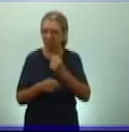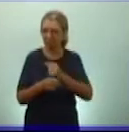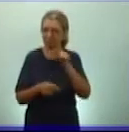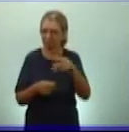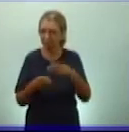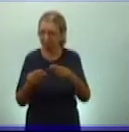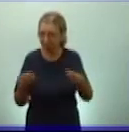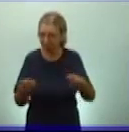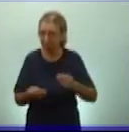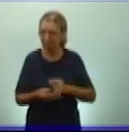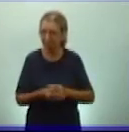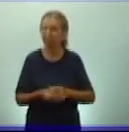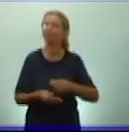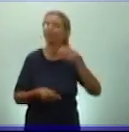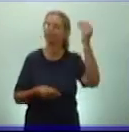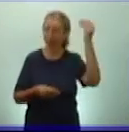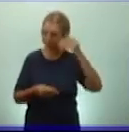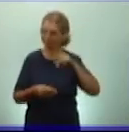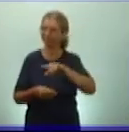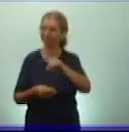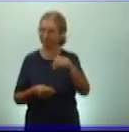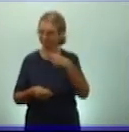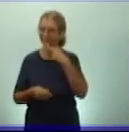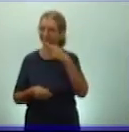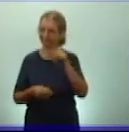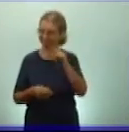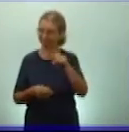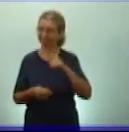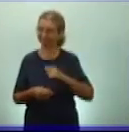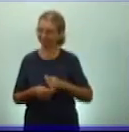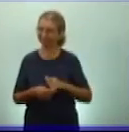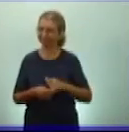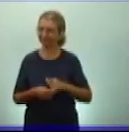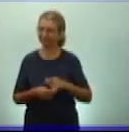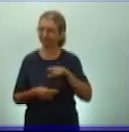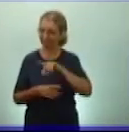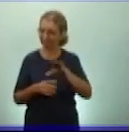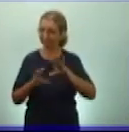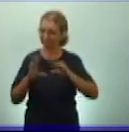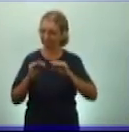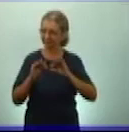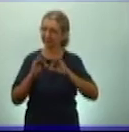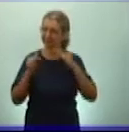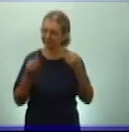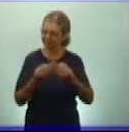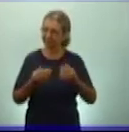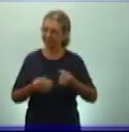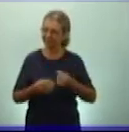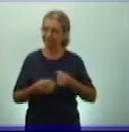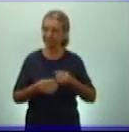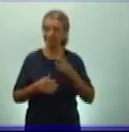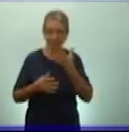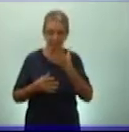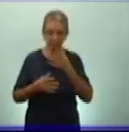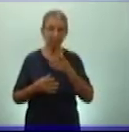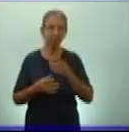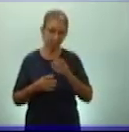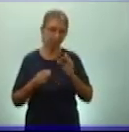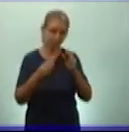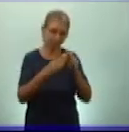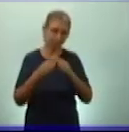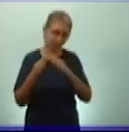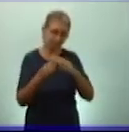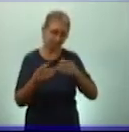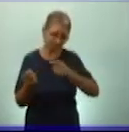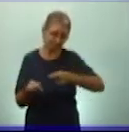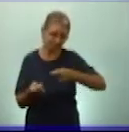Ya yo sé que usted respondió, incluso se lo comentó a su familiar. Claro, lógicamente, la comuna campesina.